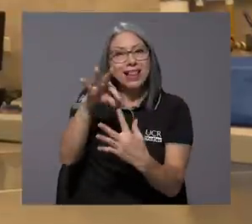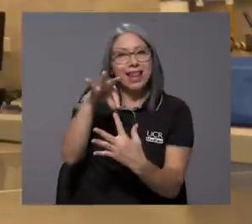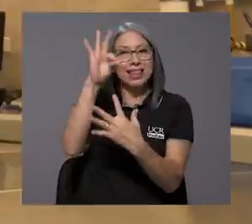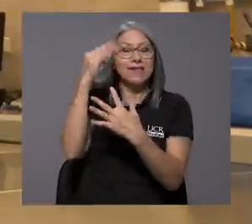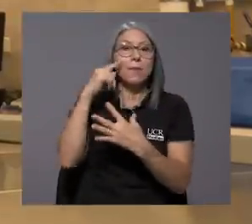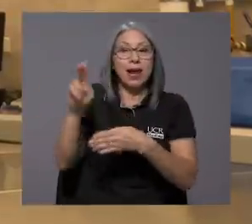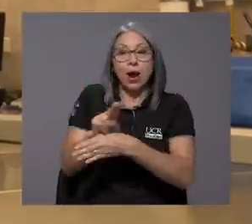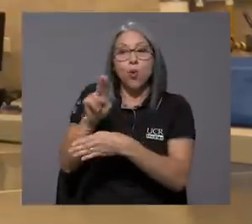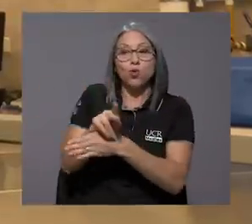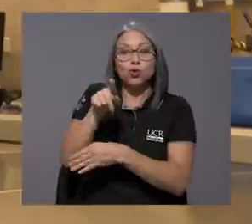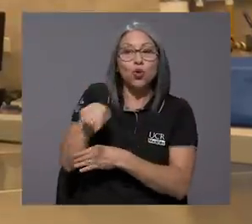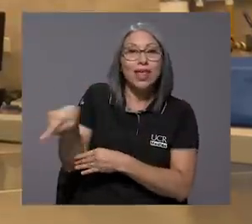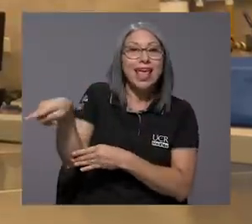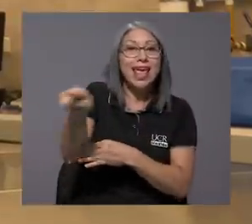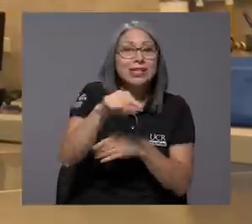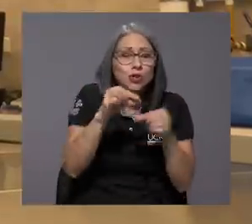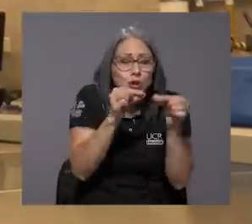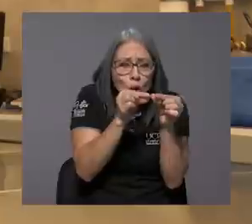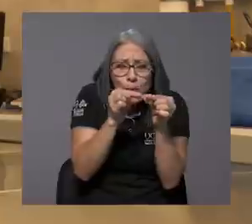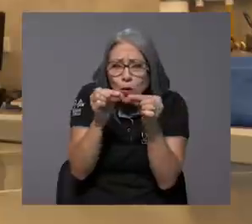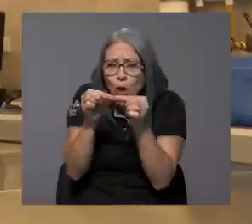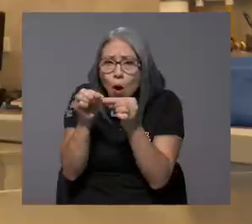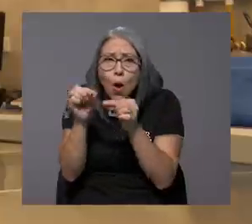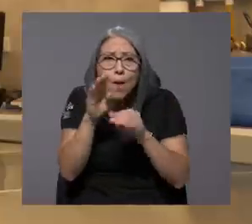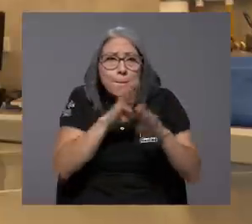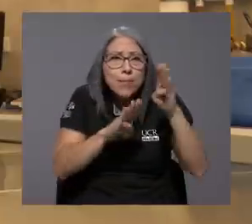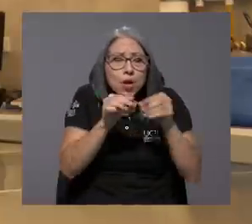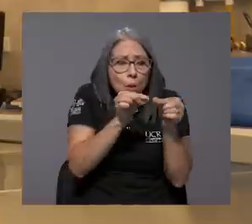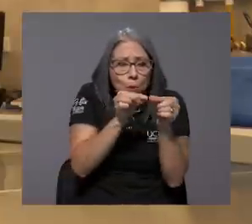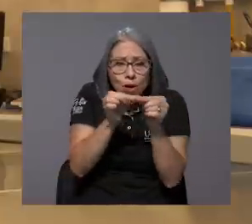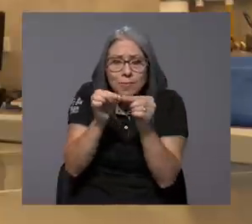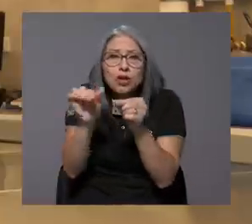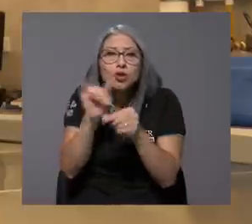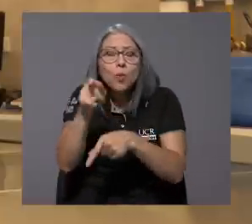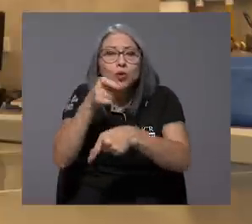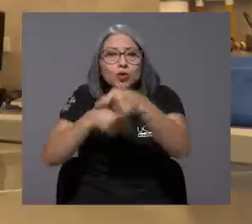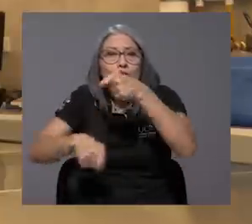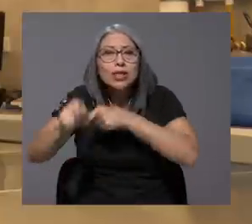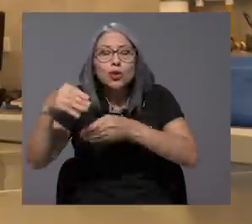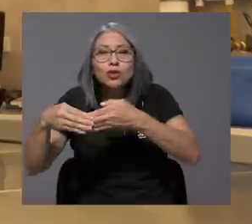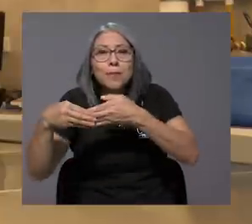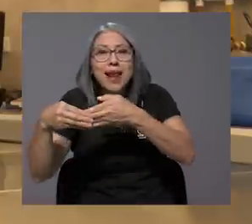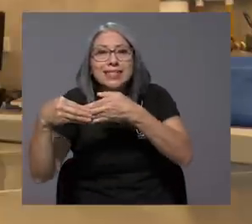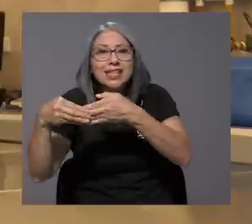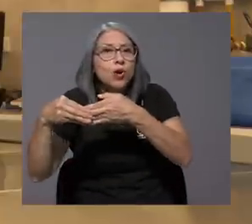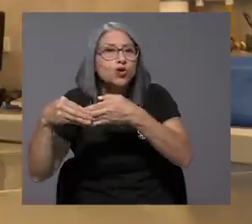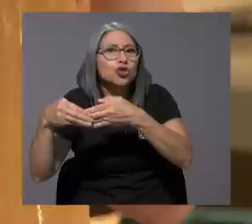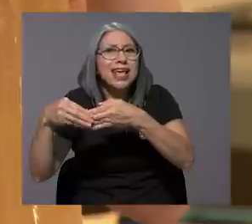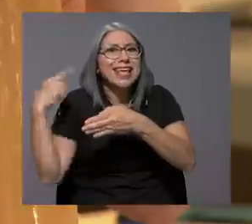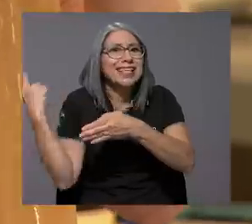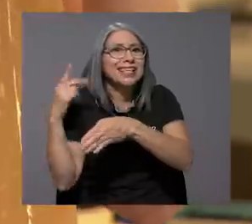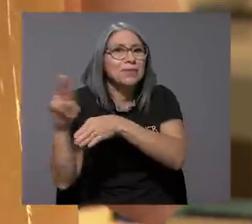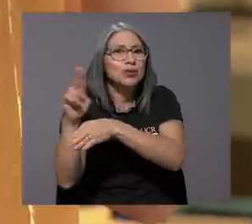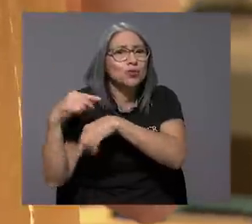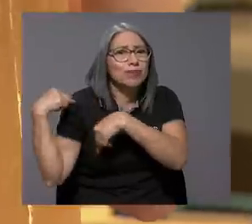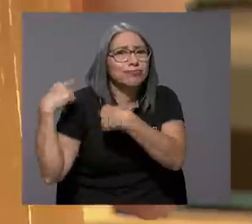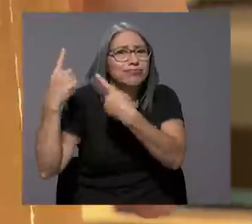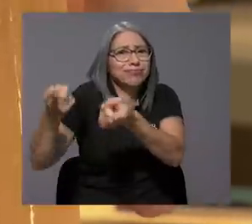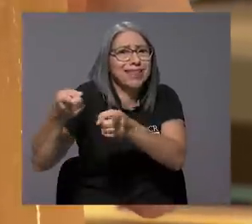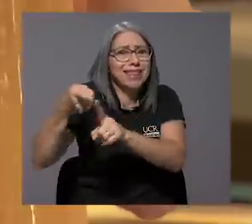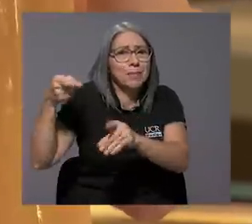para el uso de estos biopolímeros como sustituto de los plásticos convencionales derivados del petróleo.